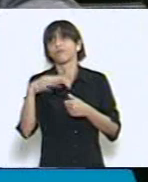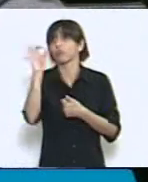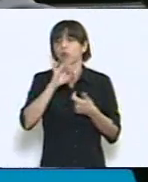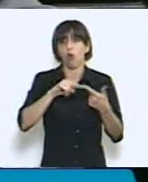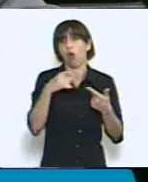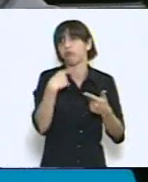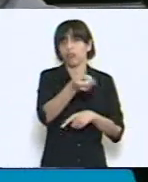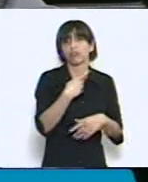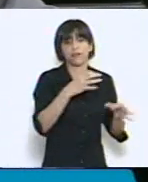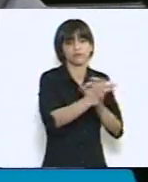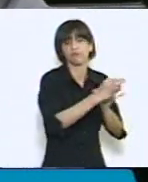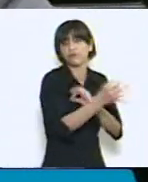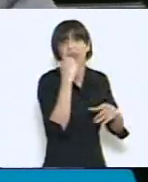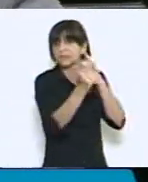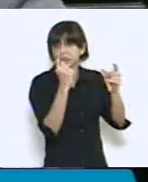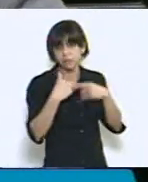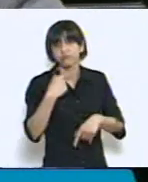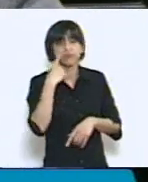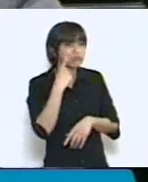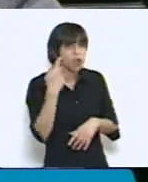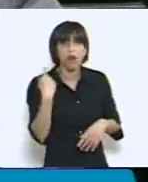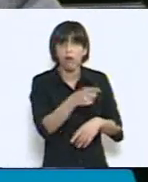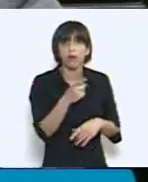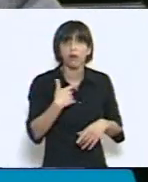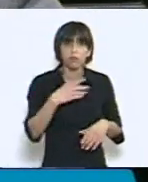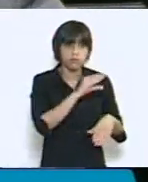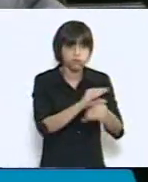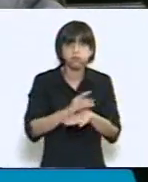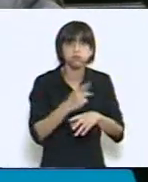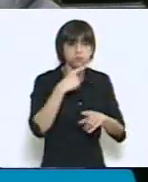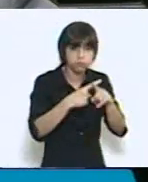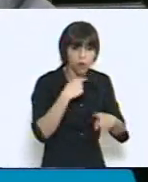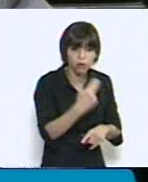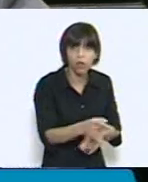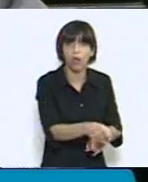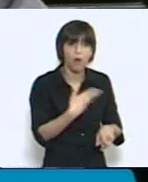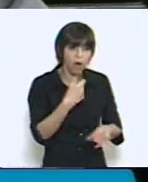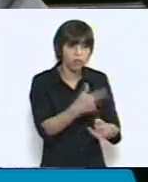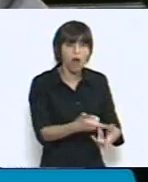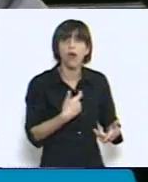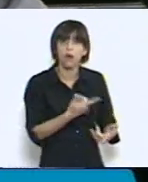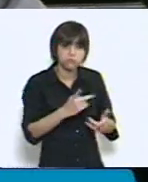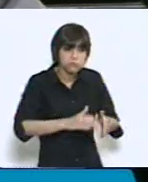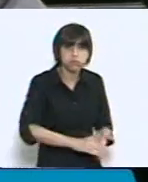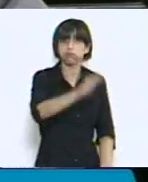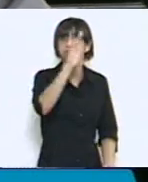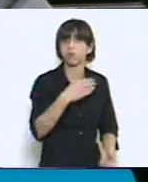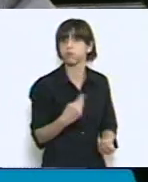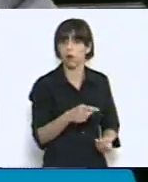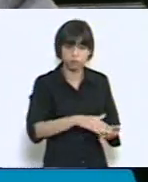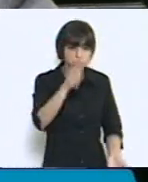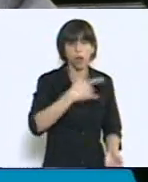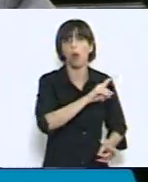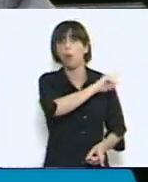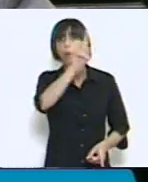más inhóspita de nuestra provincia. Allí ver el impacto que ha generado la asignación universal, no sólo que los chicos vuelvan a las